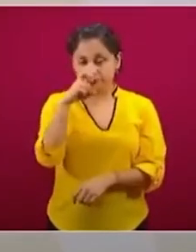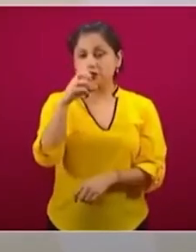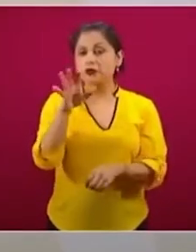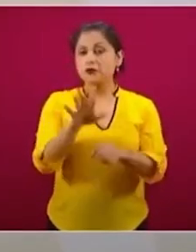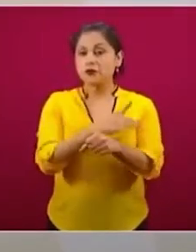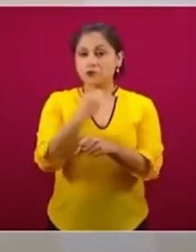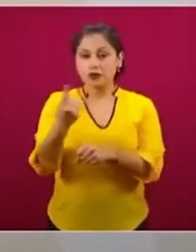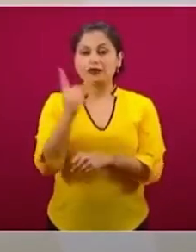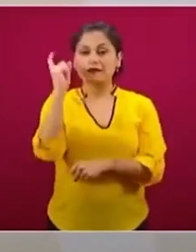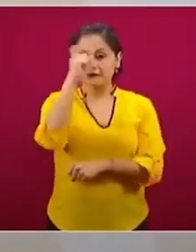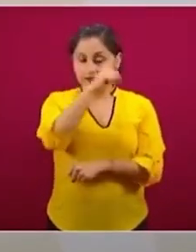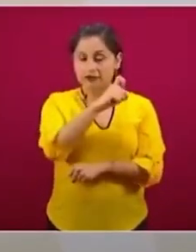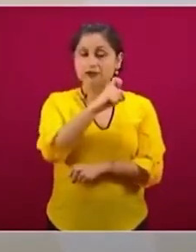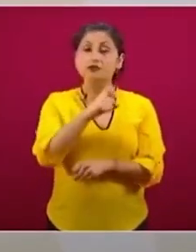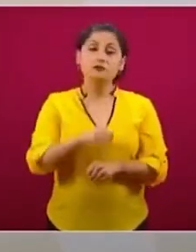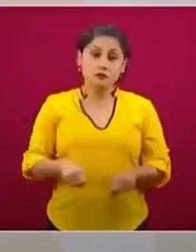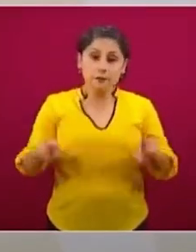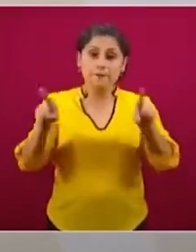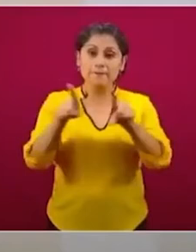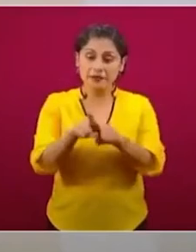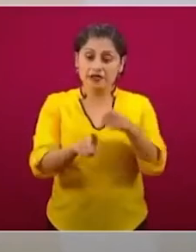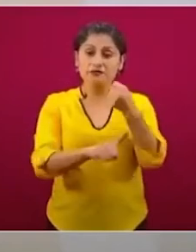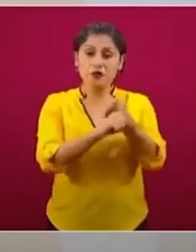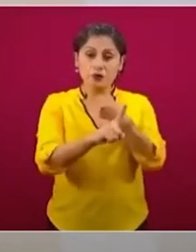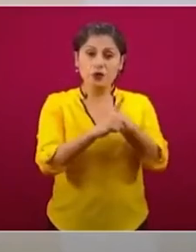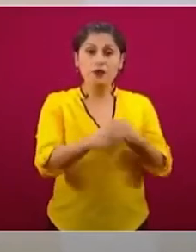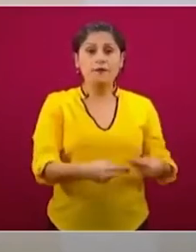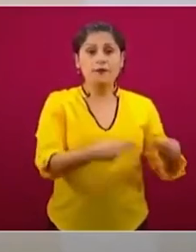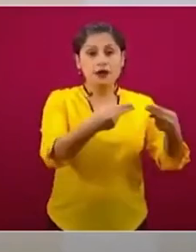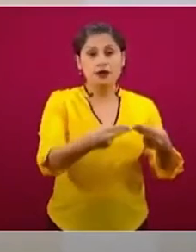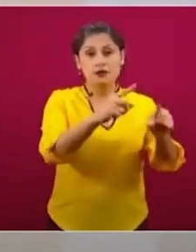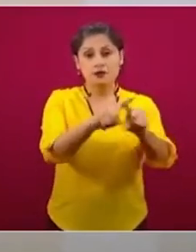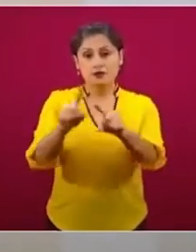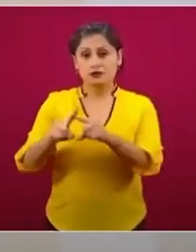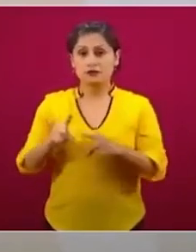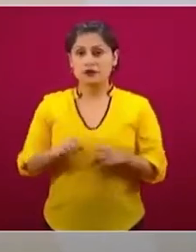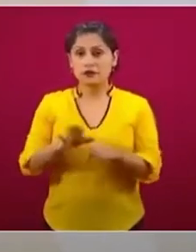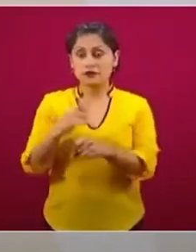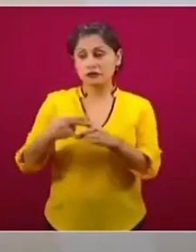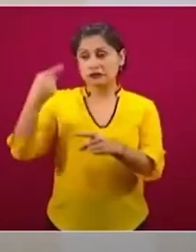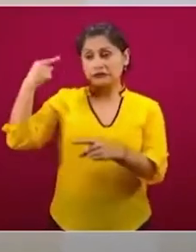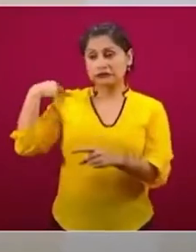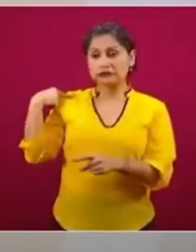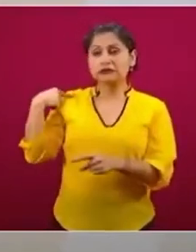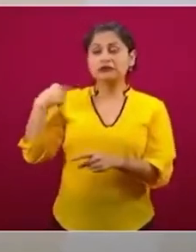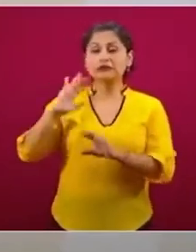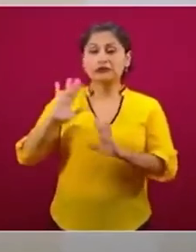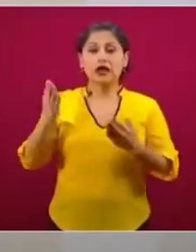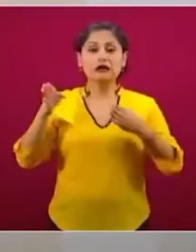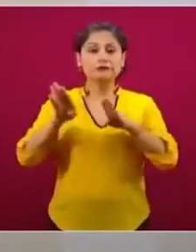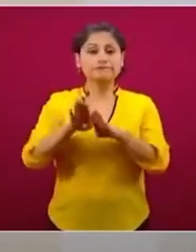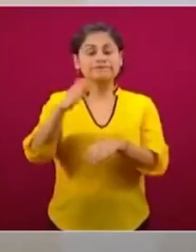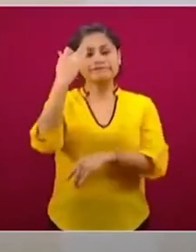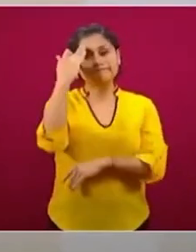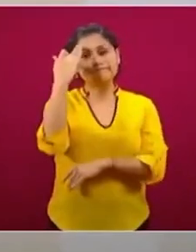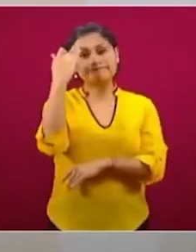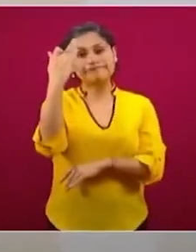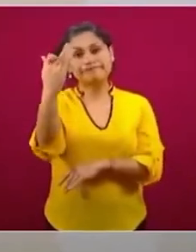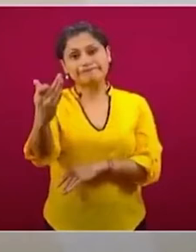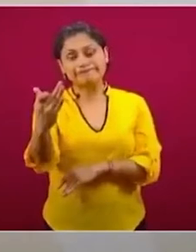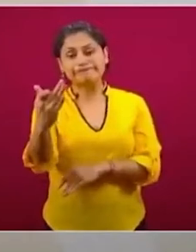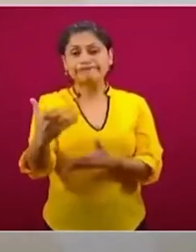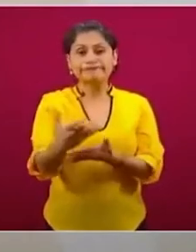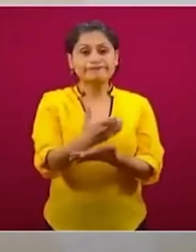micronegocios, son días donde ya van varias semanas de suspensión de actividades, ya van varias semanas